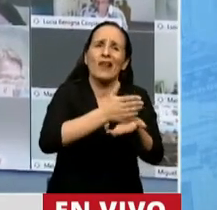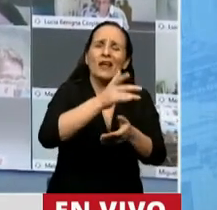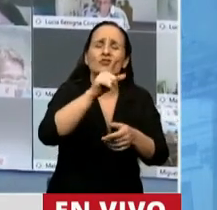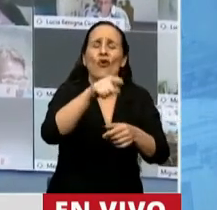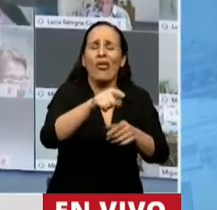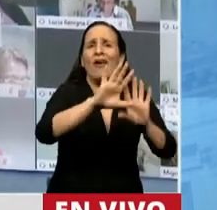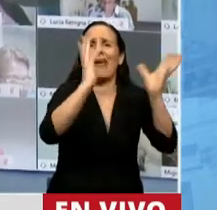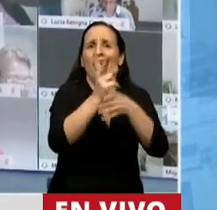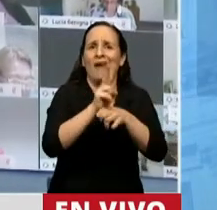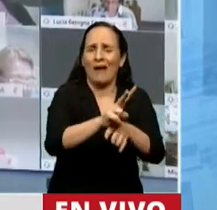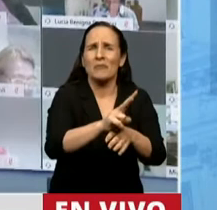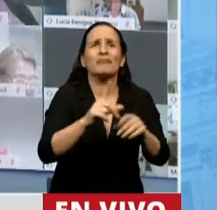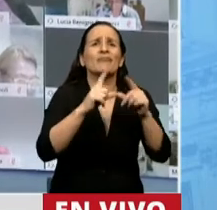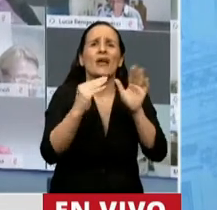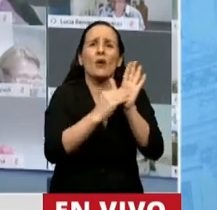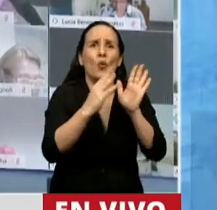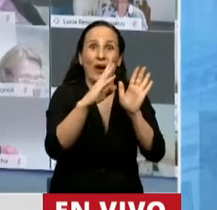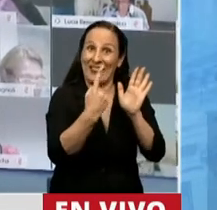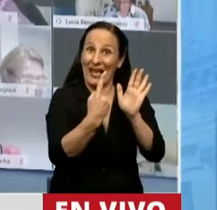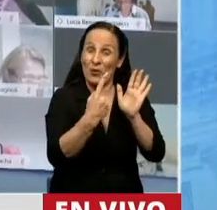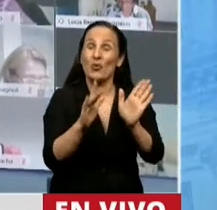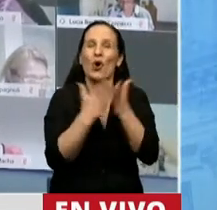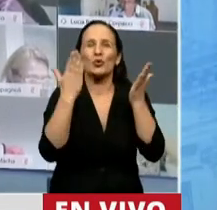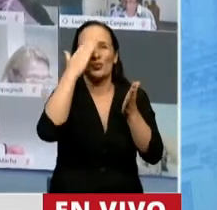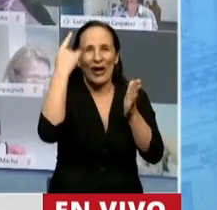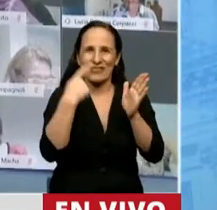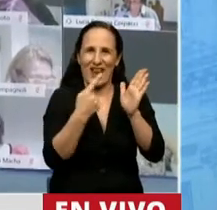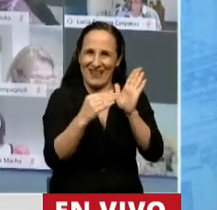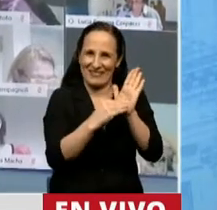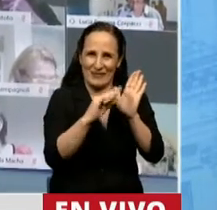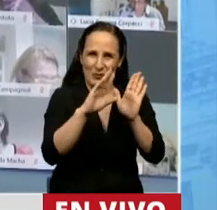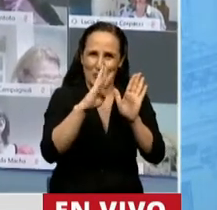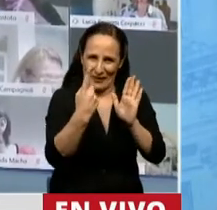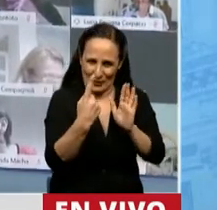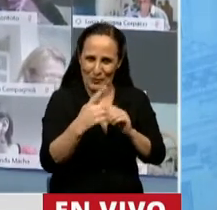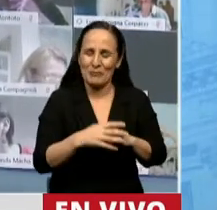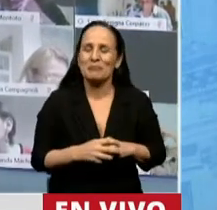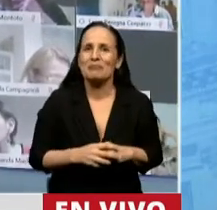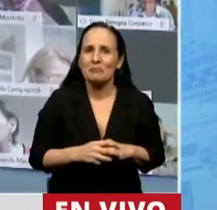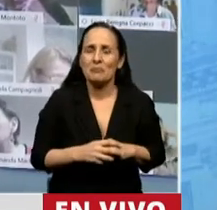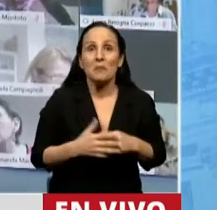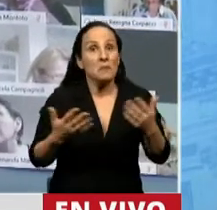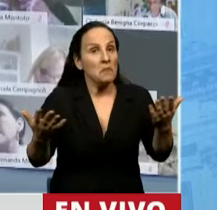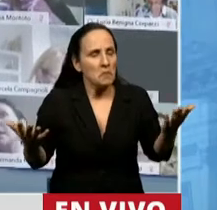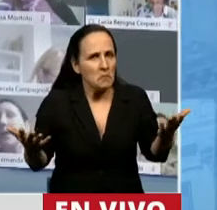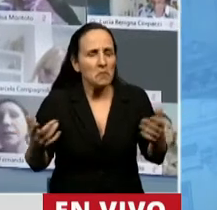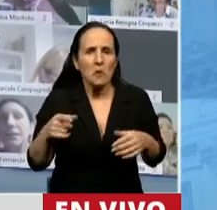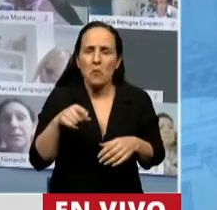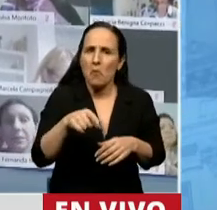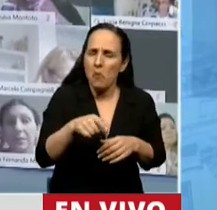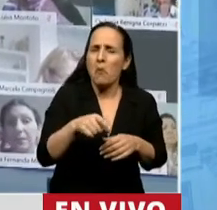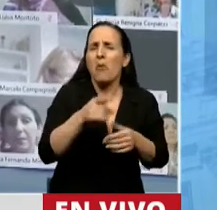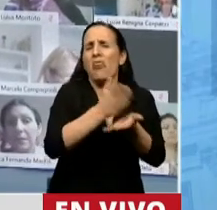Artículo 41 de la constitución nacional. Y acá todas las características de estos